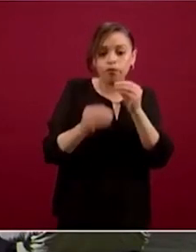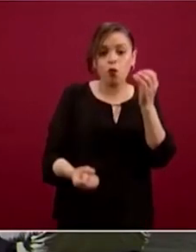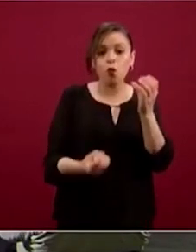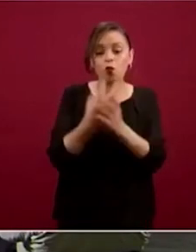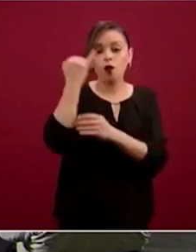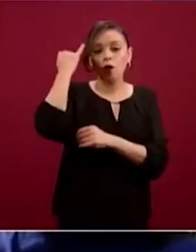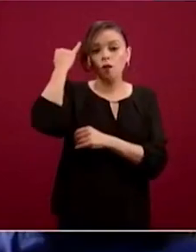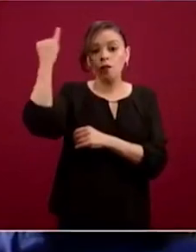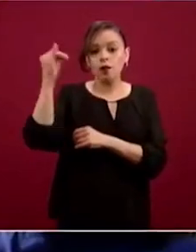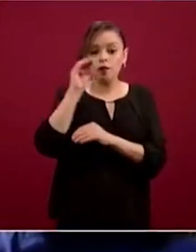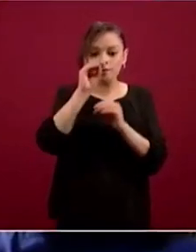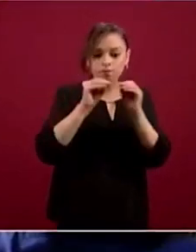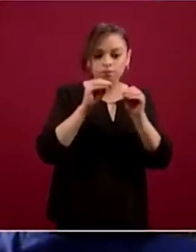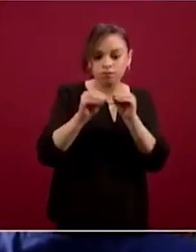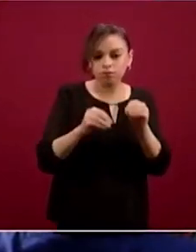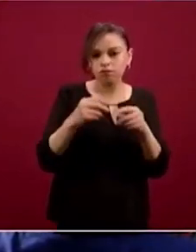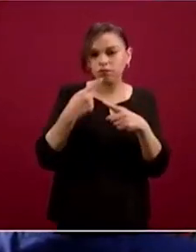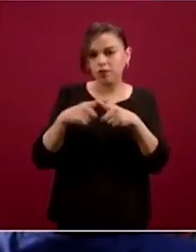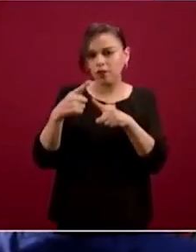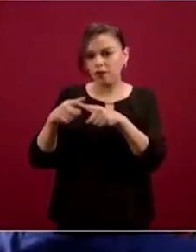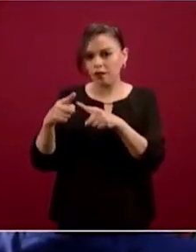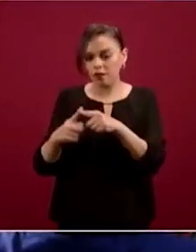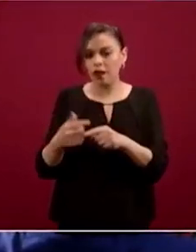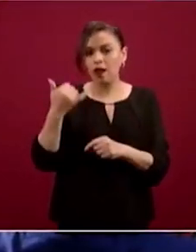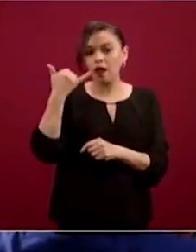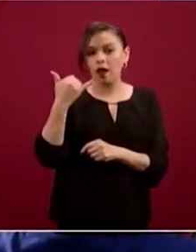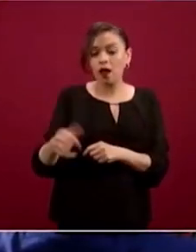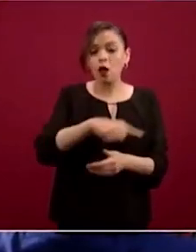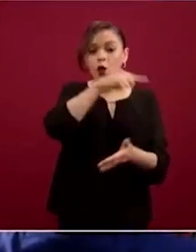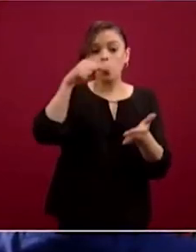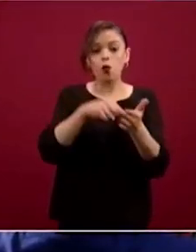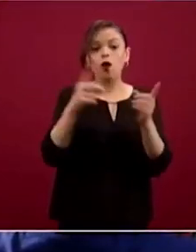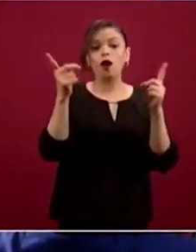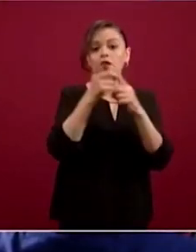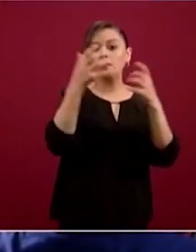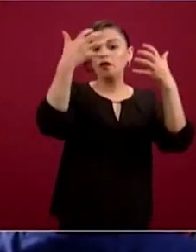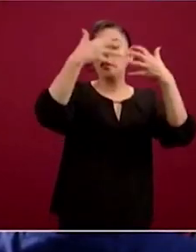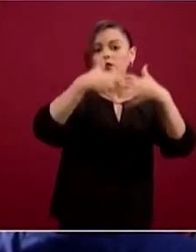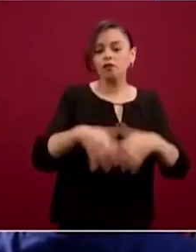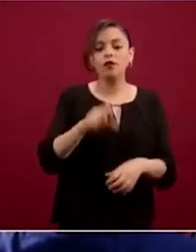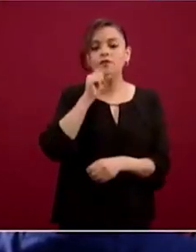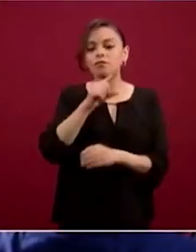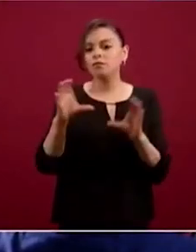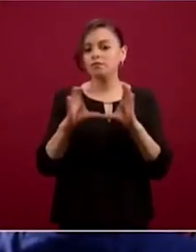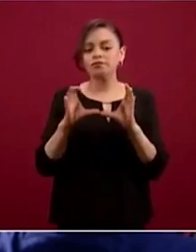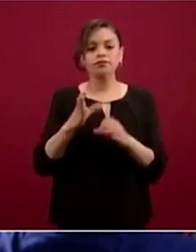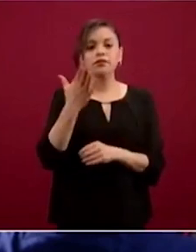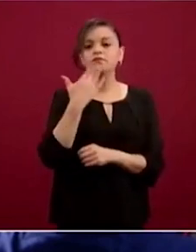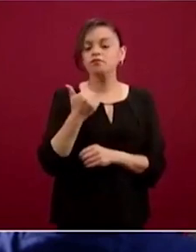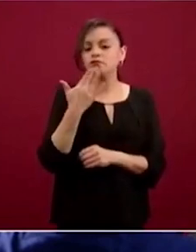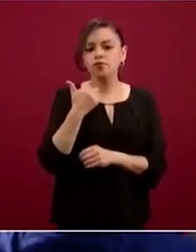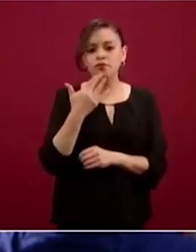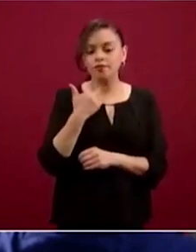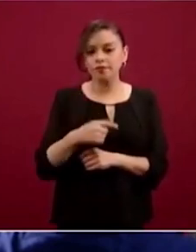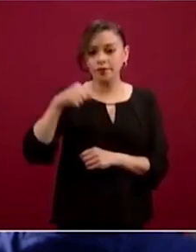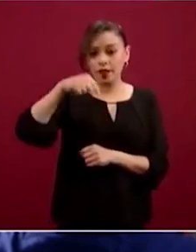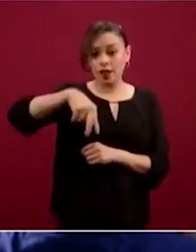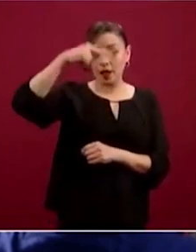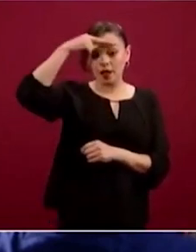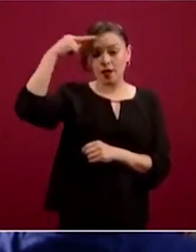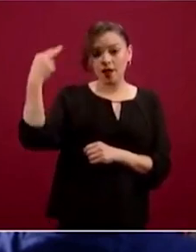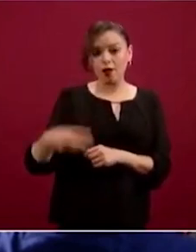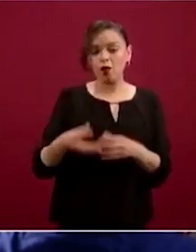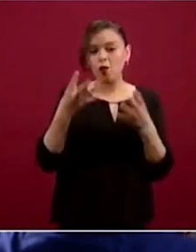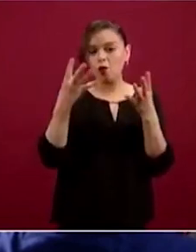certificación de también las plantas, porque el problema es que en México se había dejado caer mucho la capacidad industrial